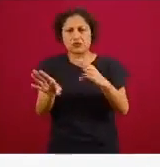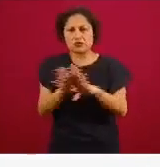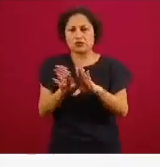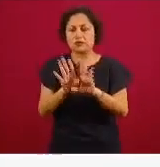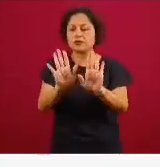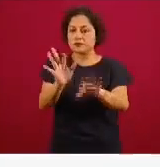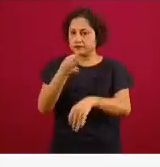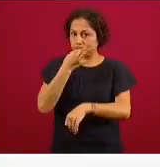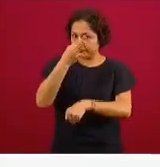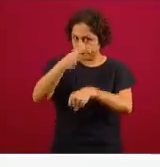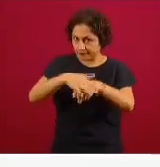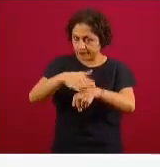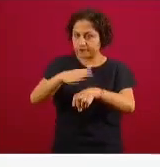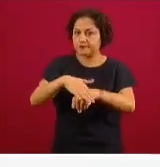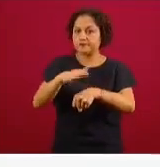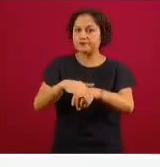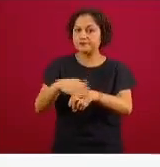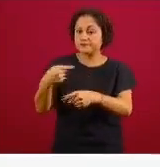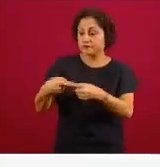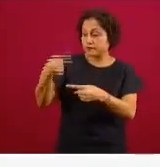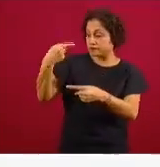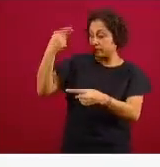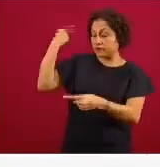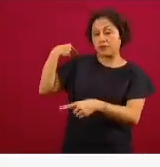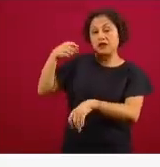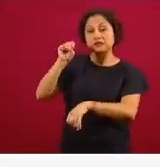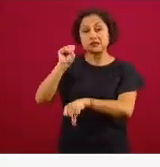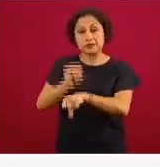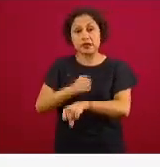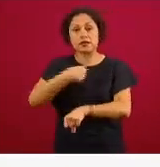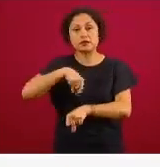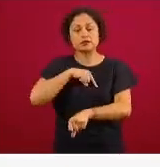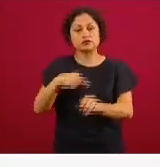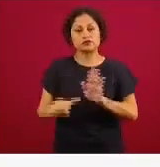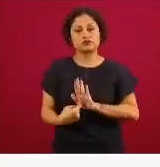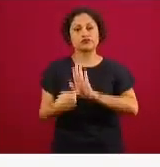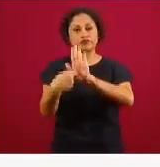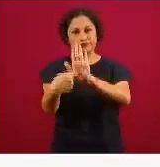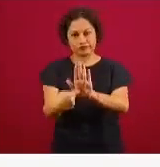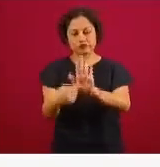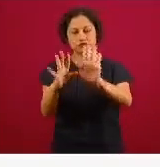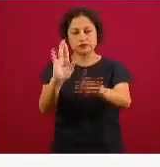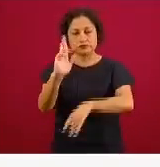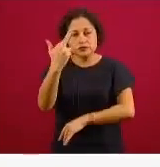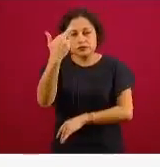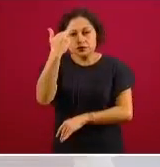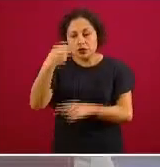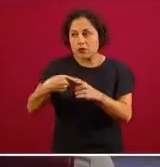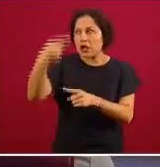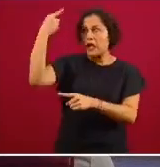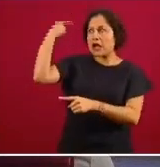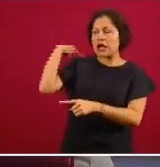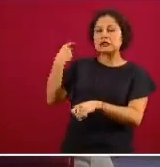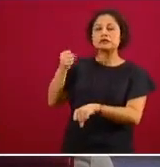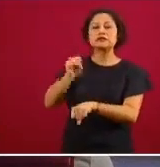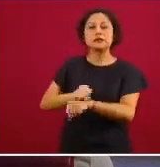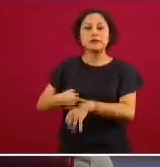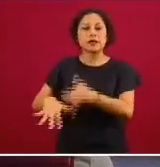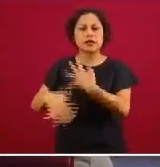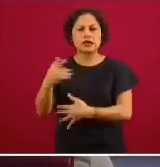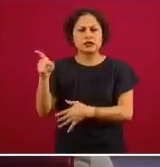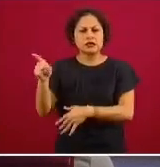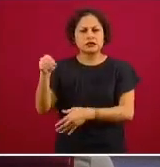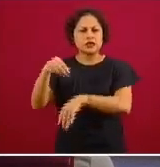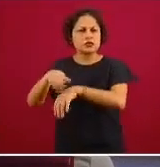lo que hemos presentado en semanas anteriores por ejemplo recordarán que en la semana 15 esto estaba en 16 punto